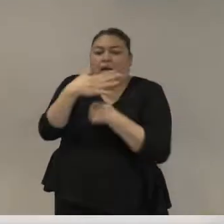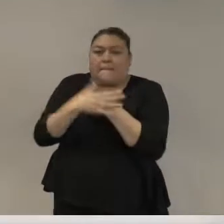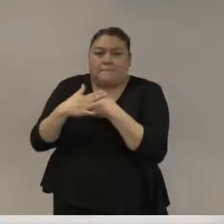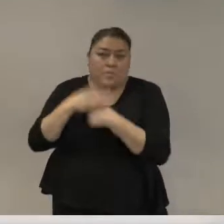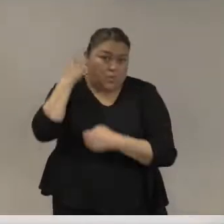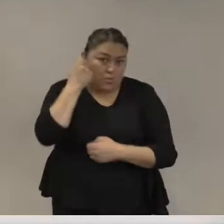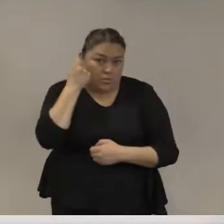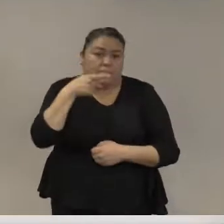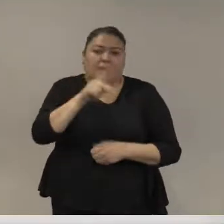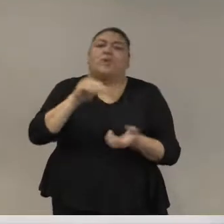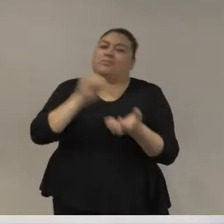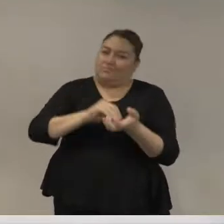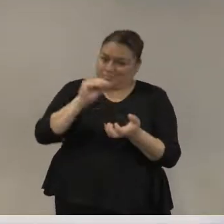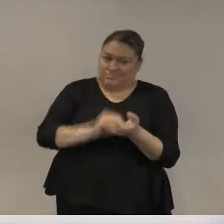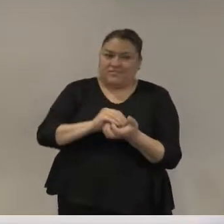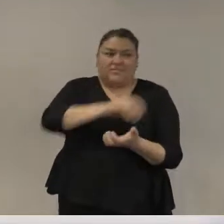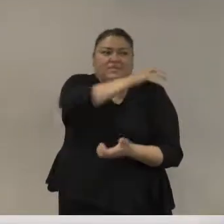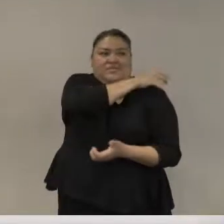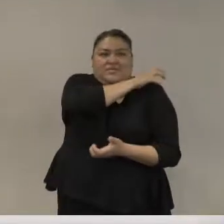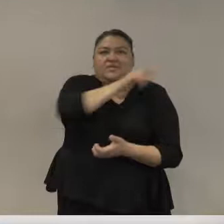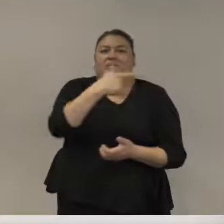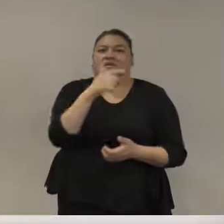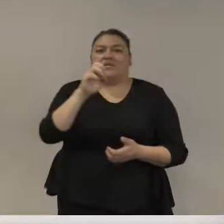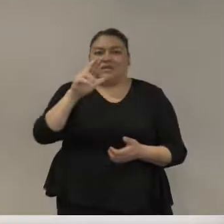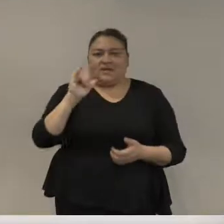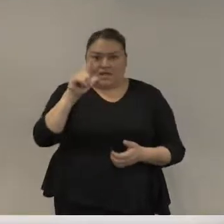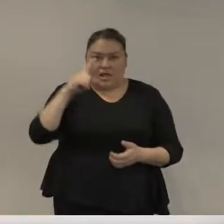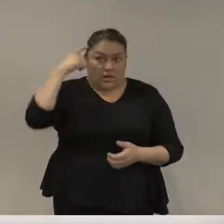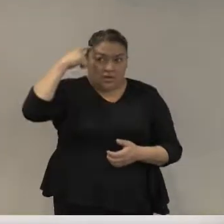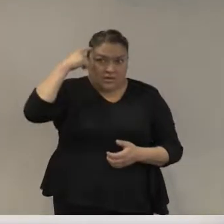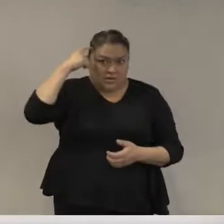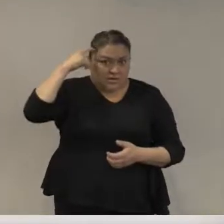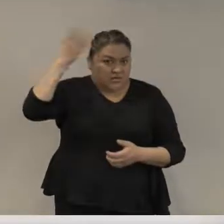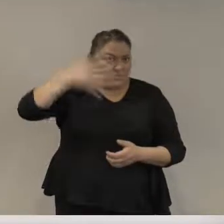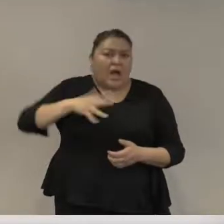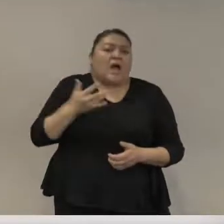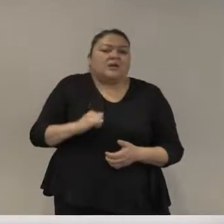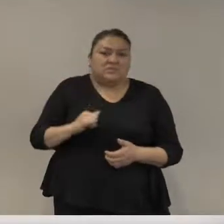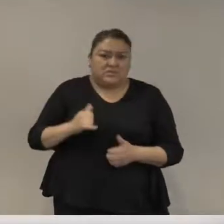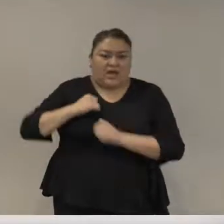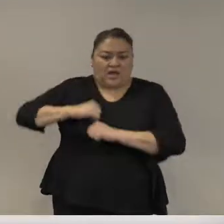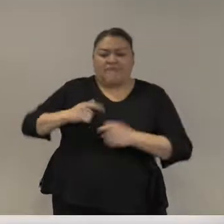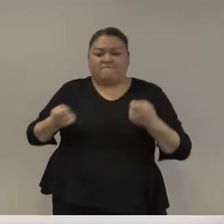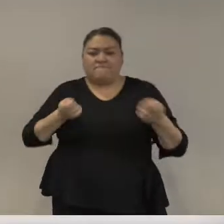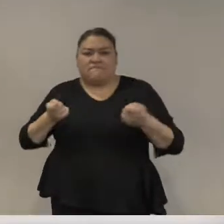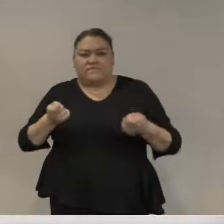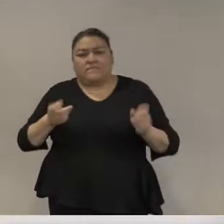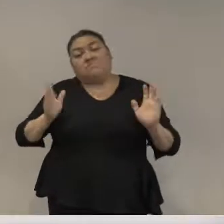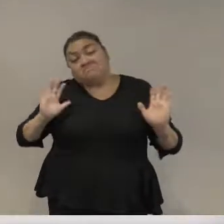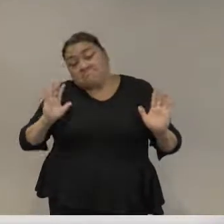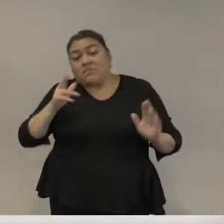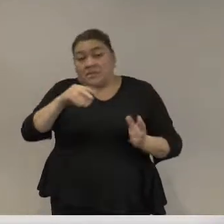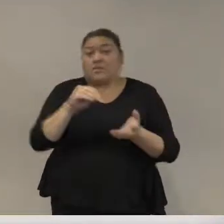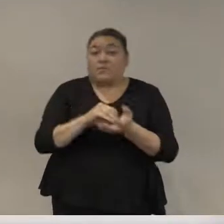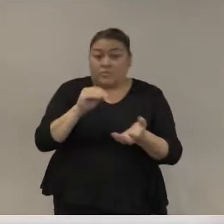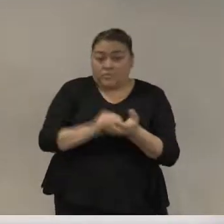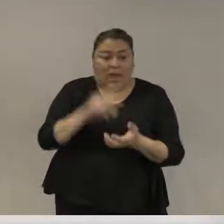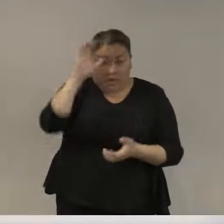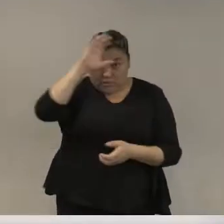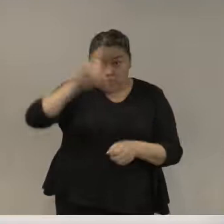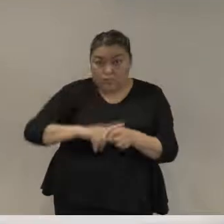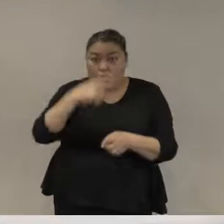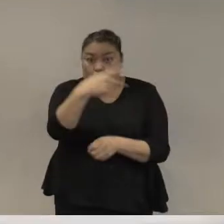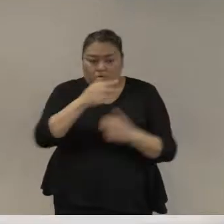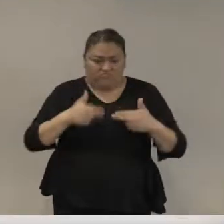siendo general y con el chip muy militar en la cabeza lo he conocido es un buen tipo pero viene de la cultura militar